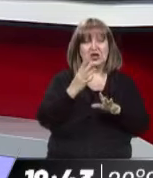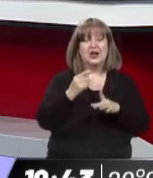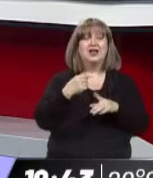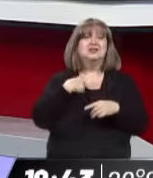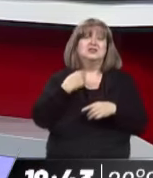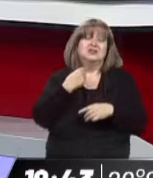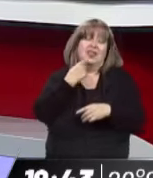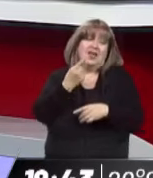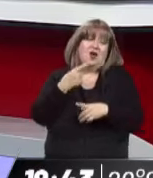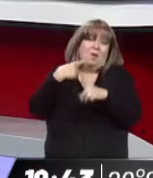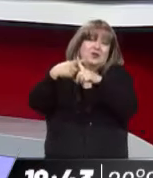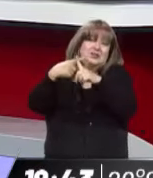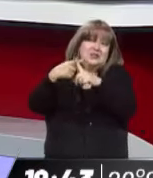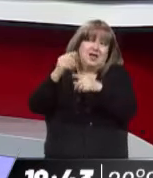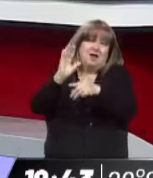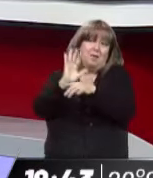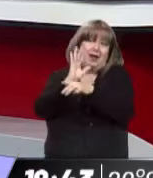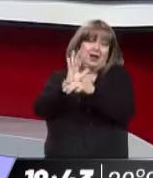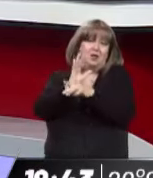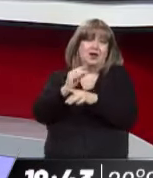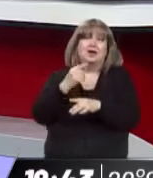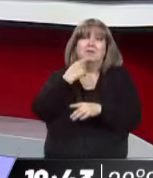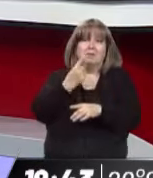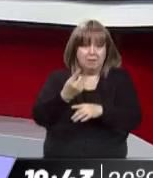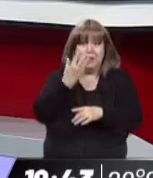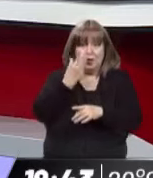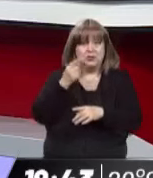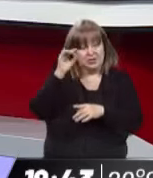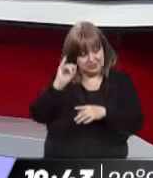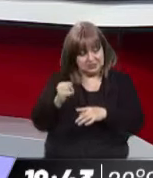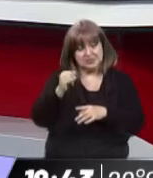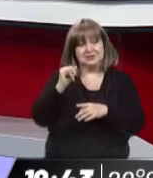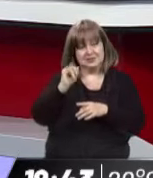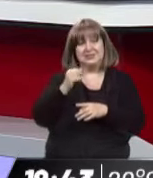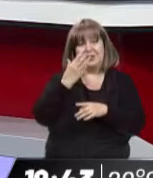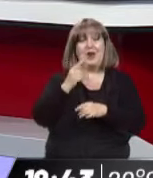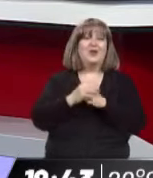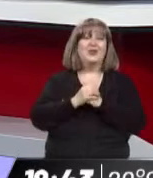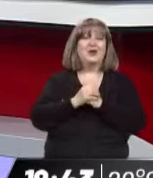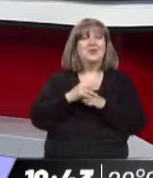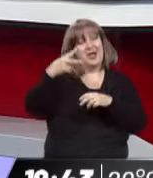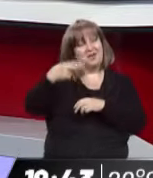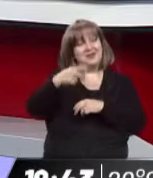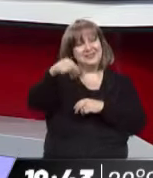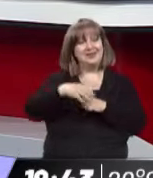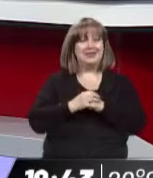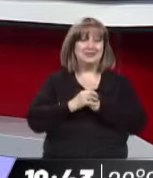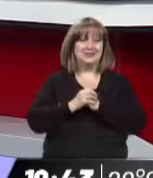elogio a lo que yo le hago. Exactamente. Sobre eso contestó, sí. Hay que leer el hilo. Le puso, no. Claro. Hacemos una pausa. Bueno, pausa, ya venimos, sí.